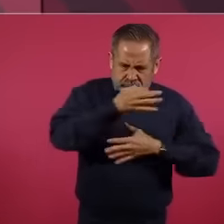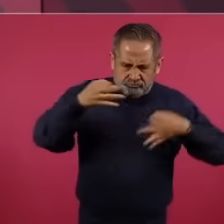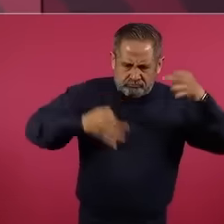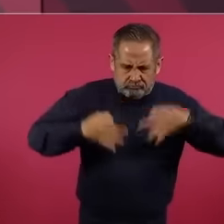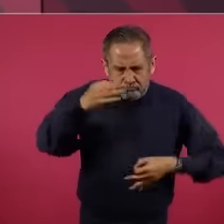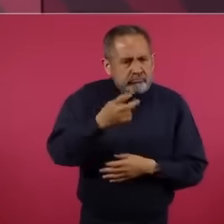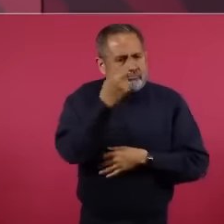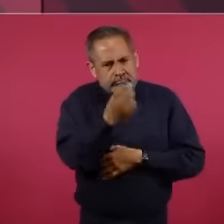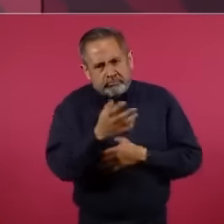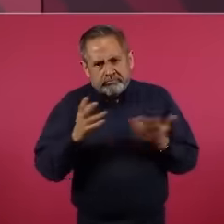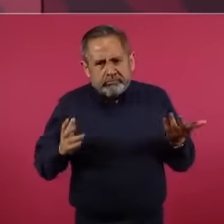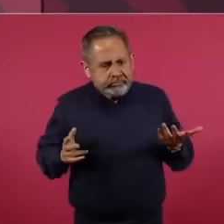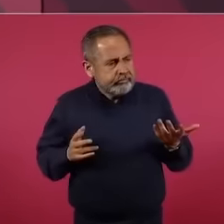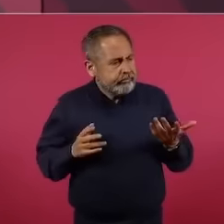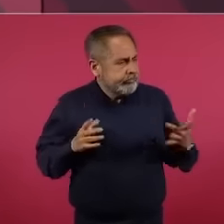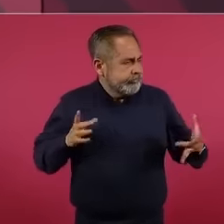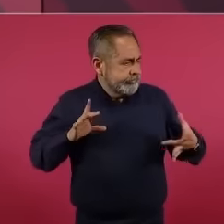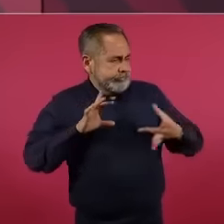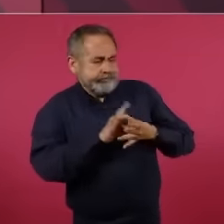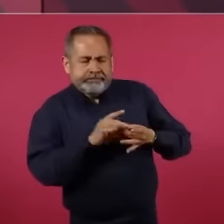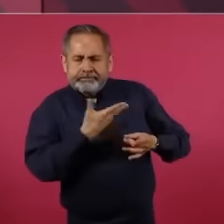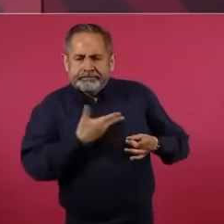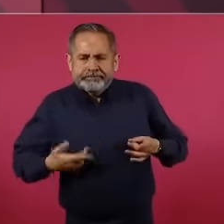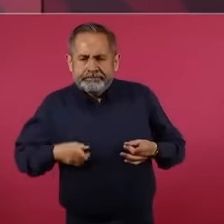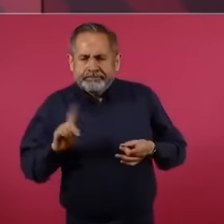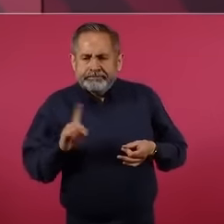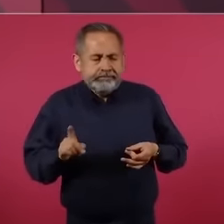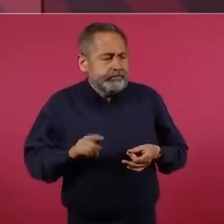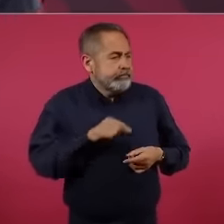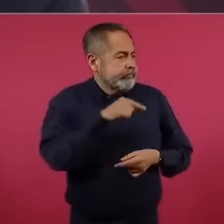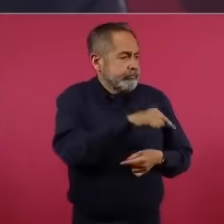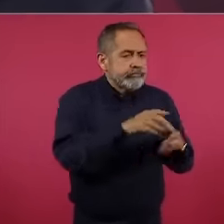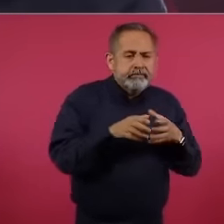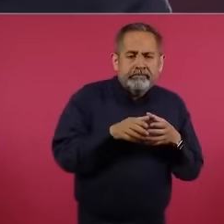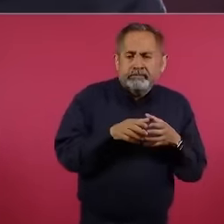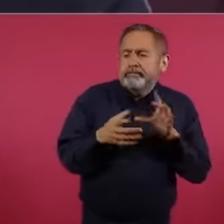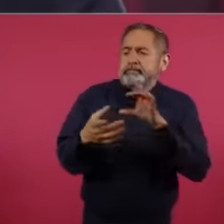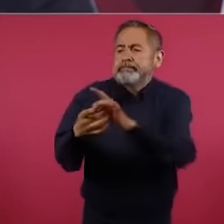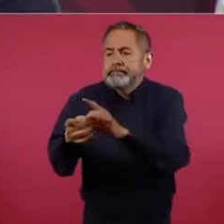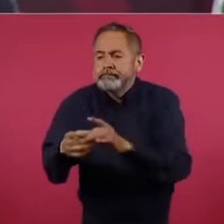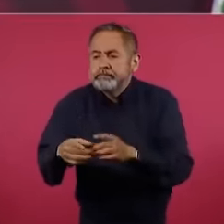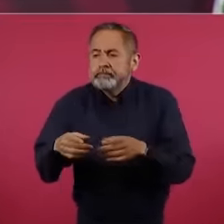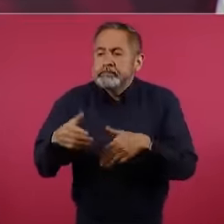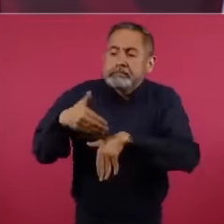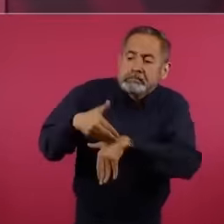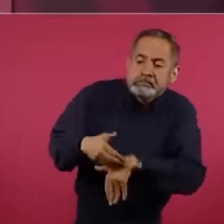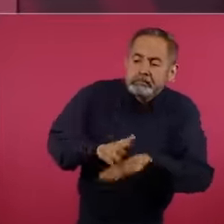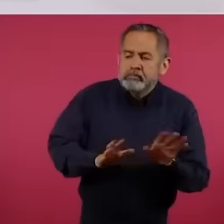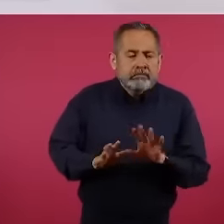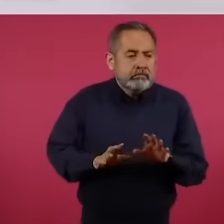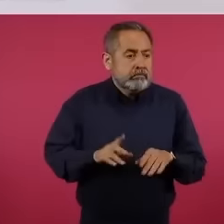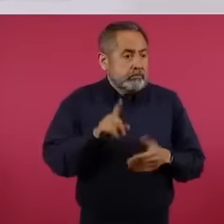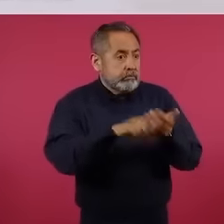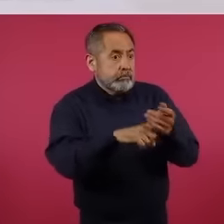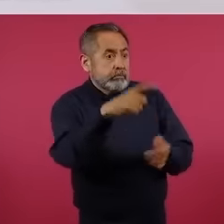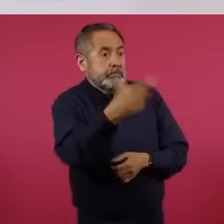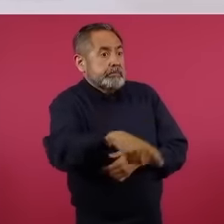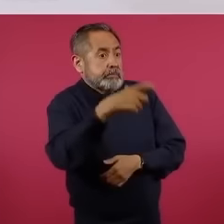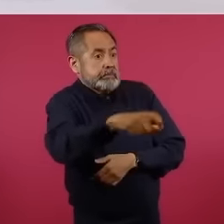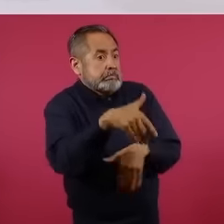no sólo del Ejecutivo y del Legislativo, también del Poder Económico